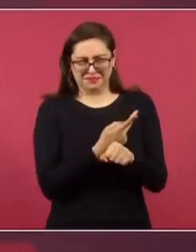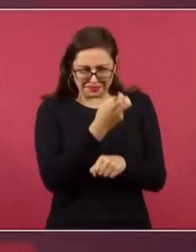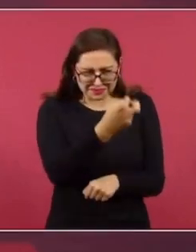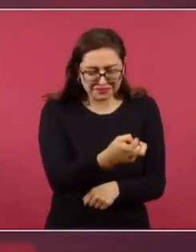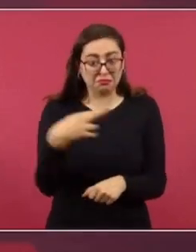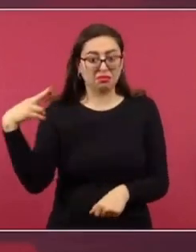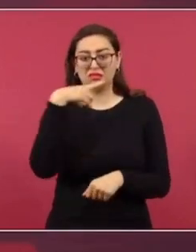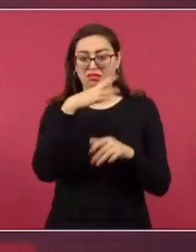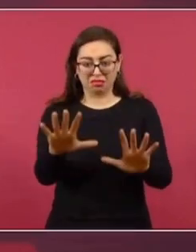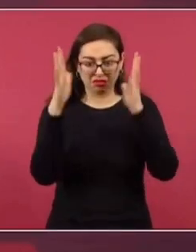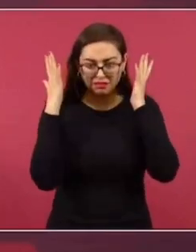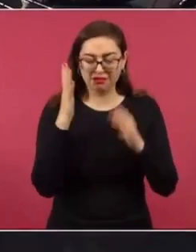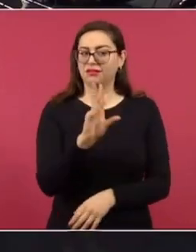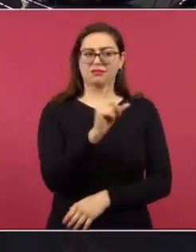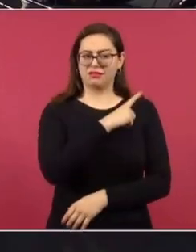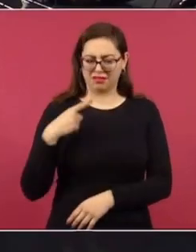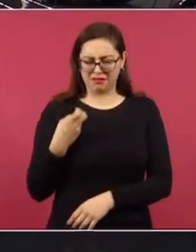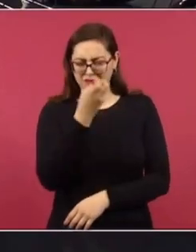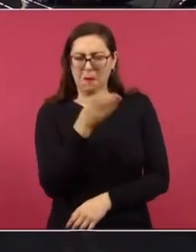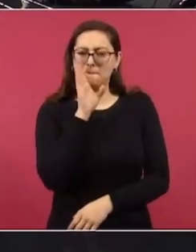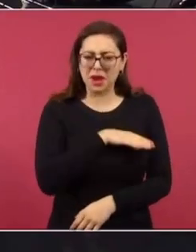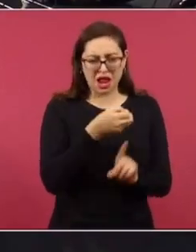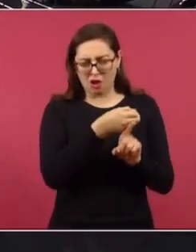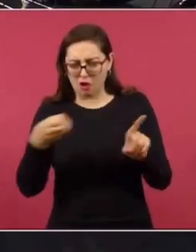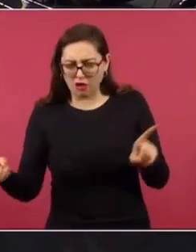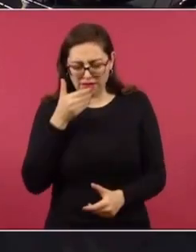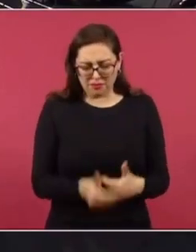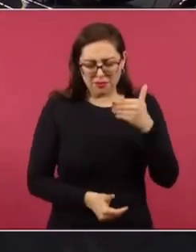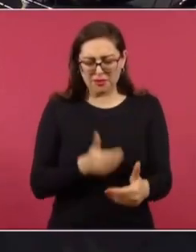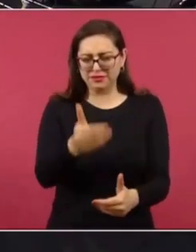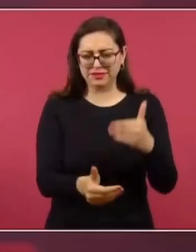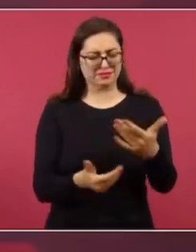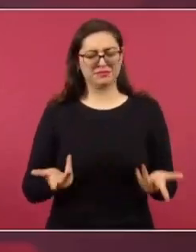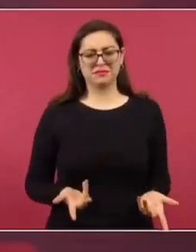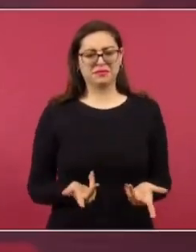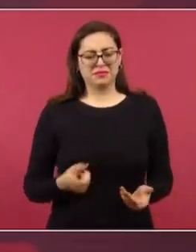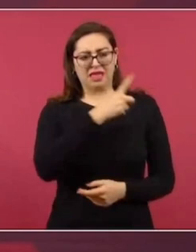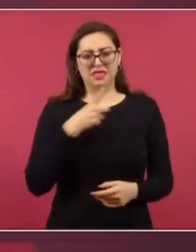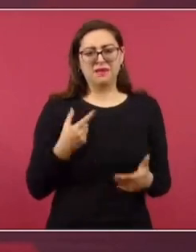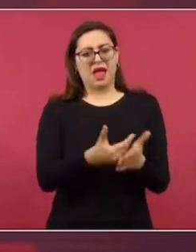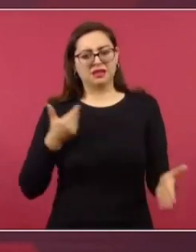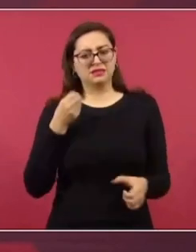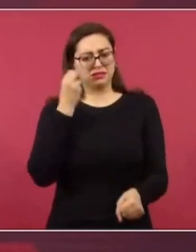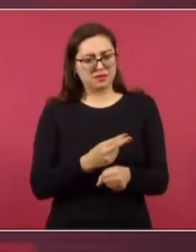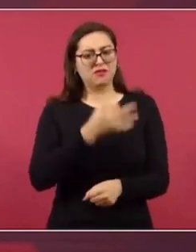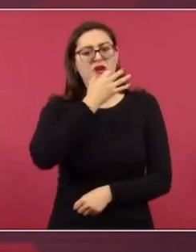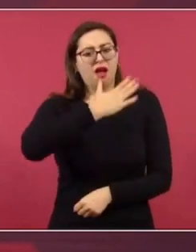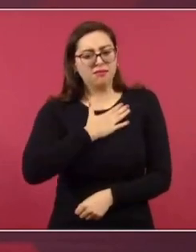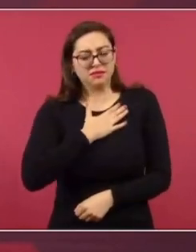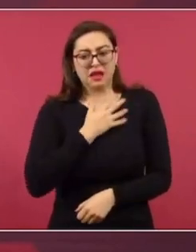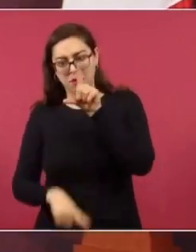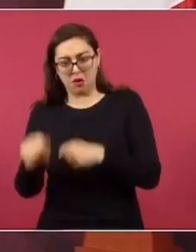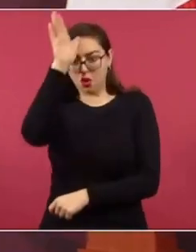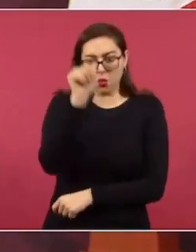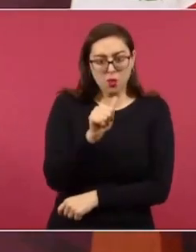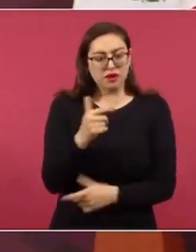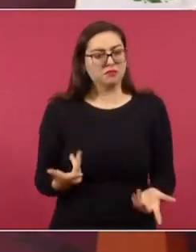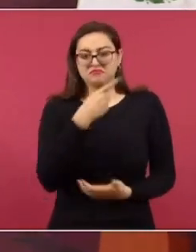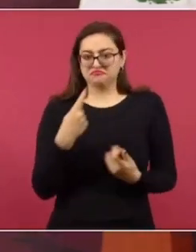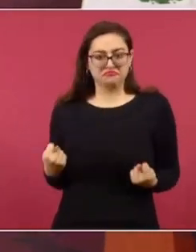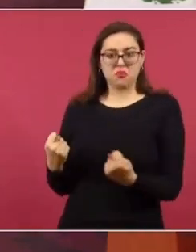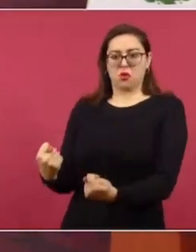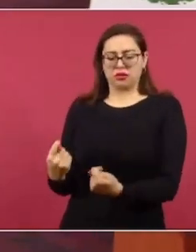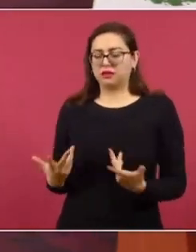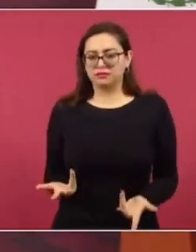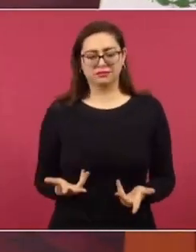lo que procedía. Tenían que habernos informado, porque así estaba establecido en convenios. Y violaron los